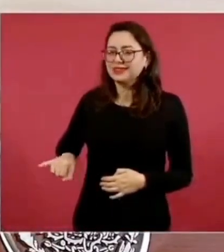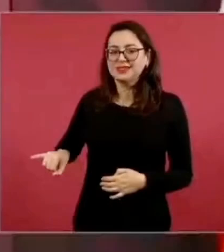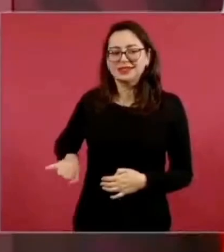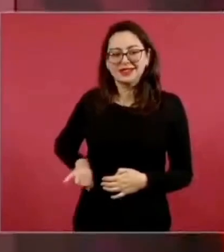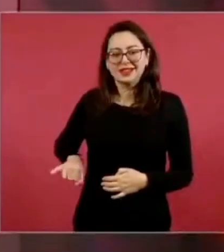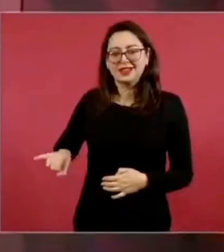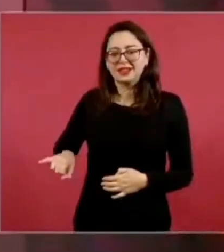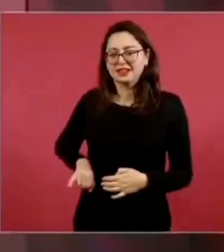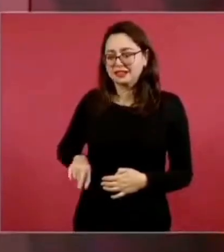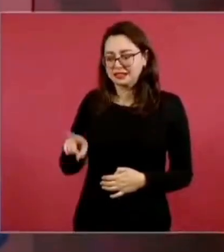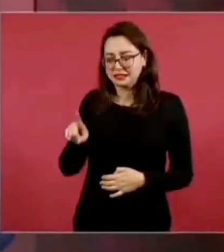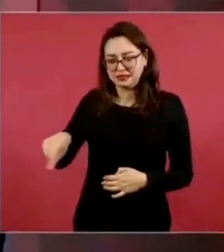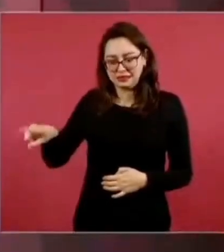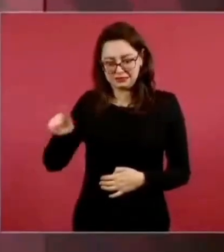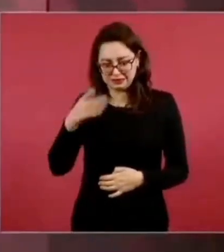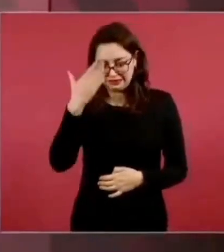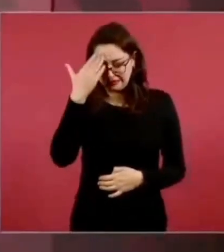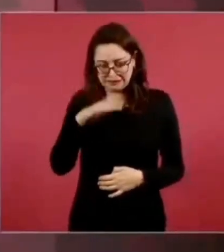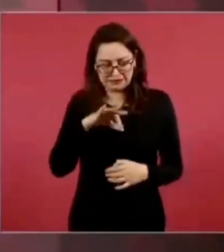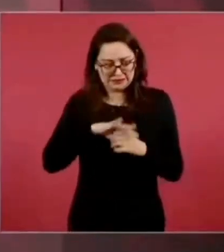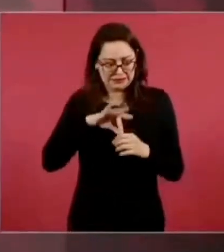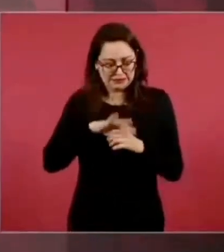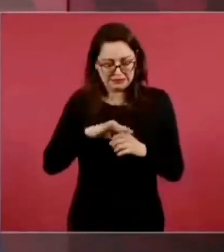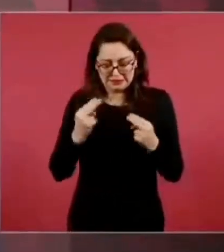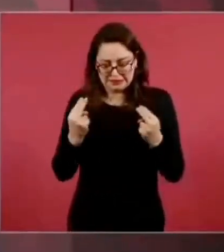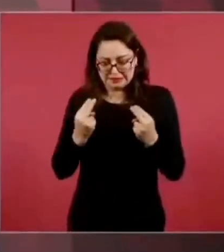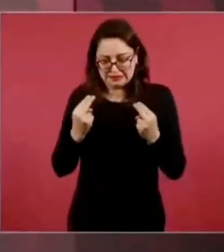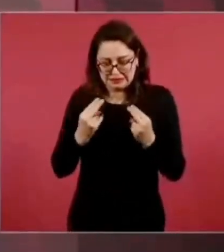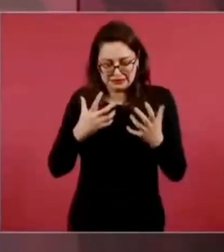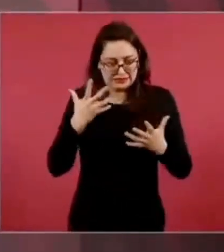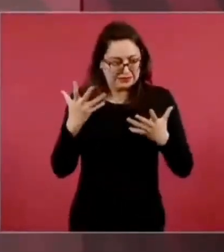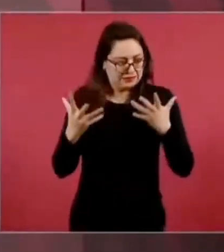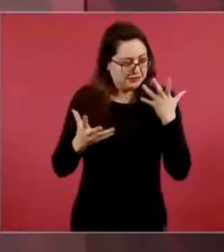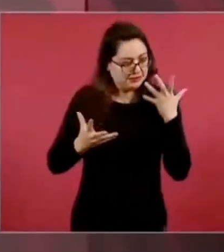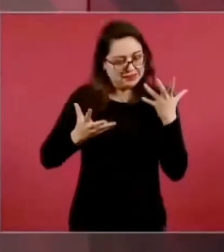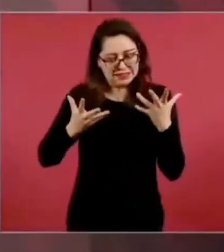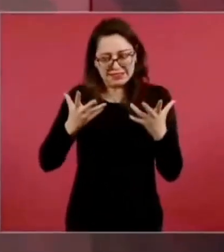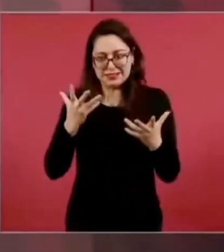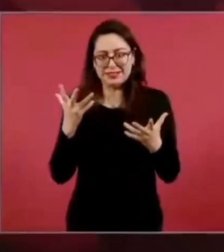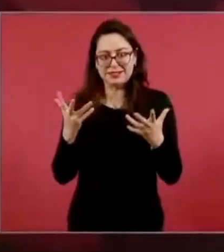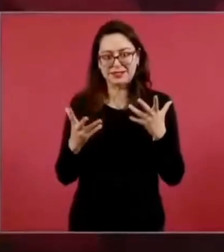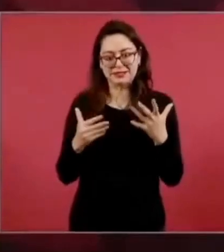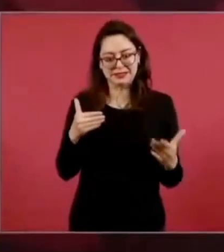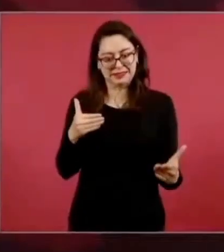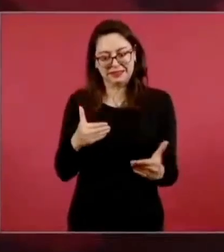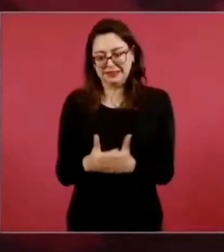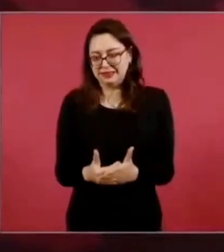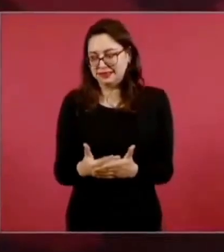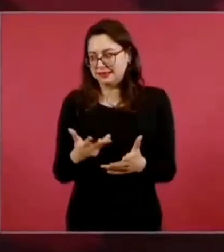de desesperación o lo que hace la temporada electoral